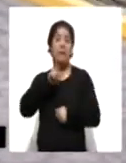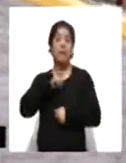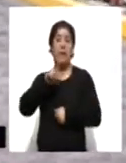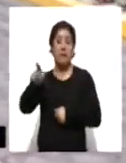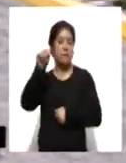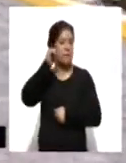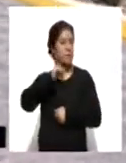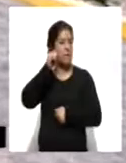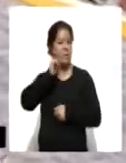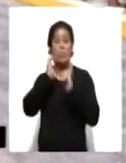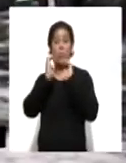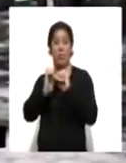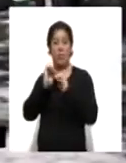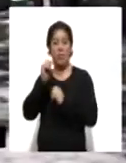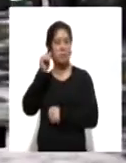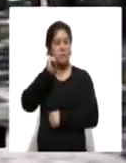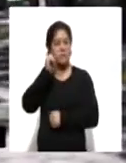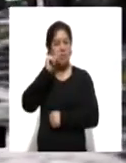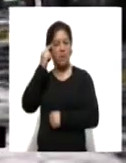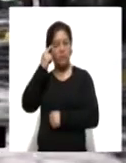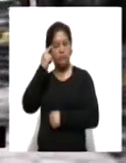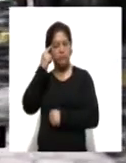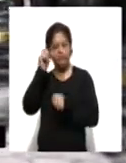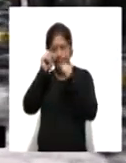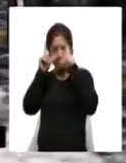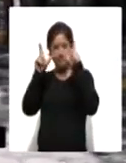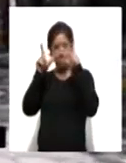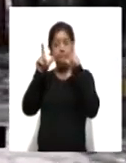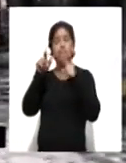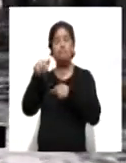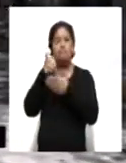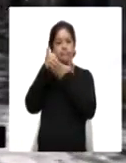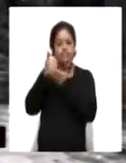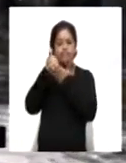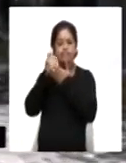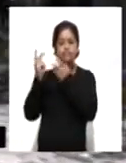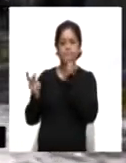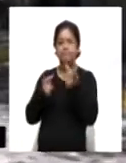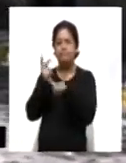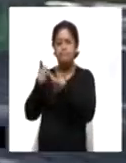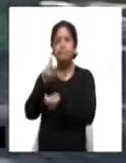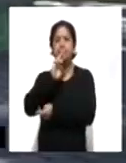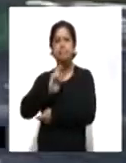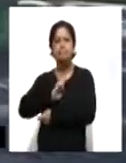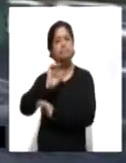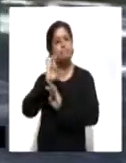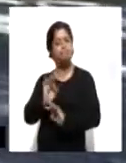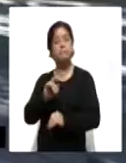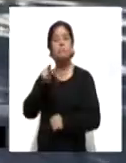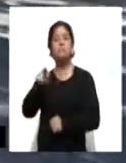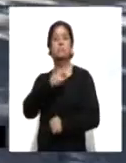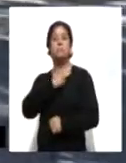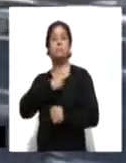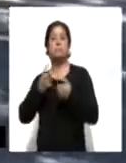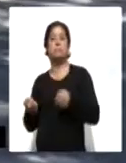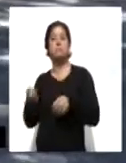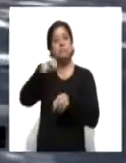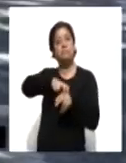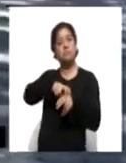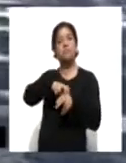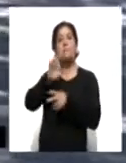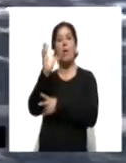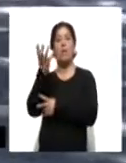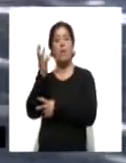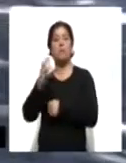que en todo momento se mantuvo consciente y orientada tras recibir los primeros auxilios, abordó la ambulancia por su propio pie. La CESA